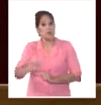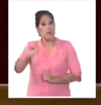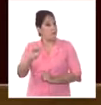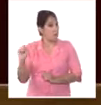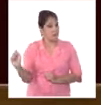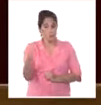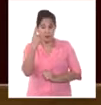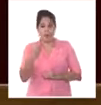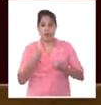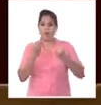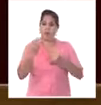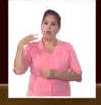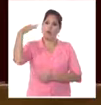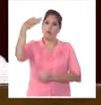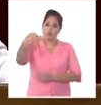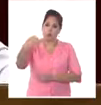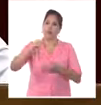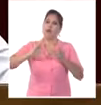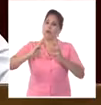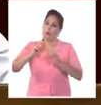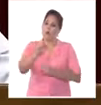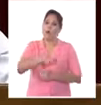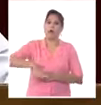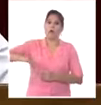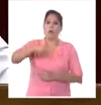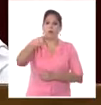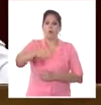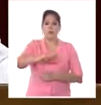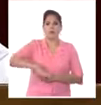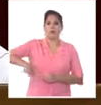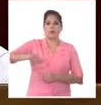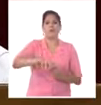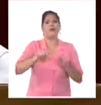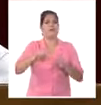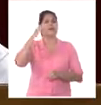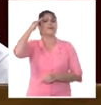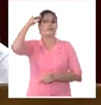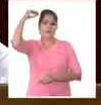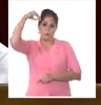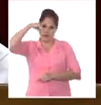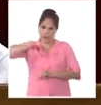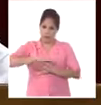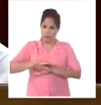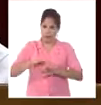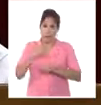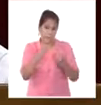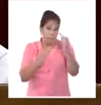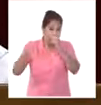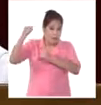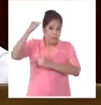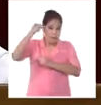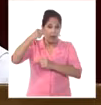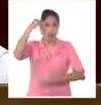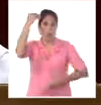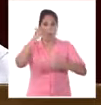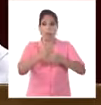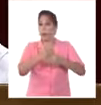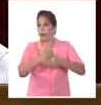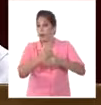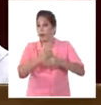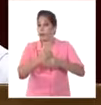ofrece futuro como sistema de justicia social que estamos convencidos de que esa es la primera causa del bloqueo,